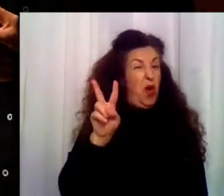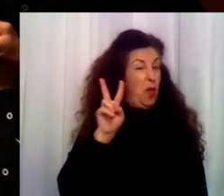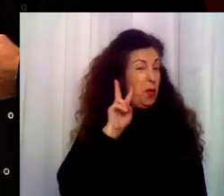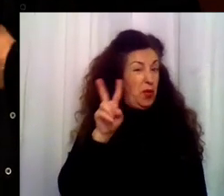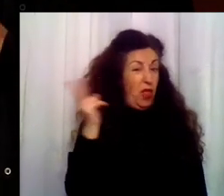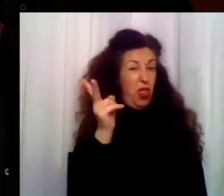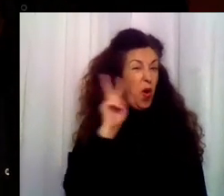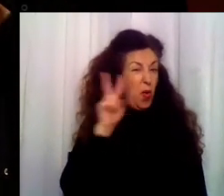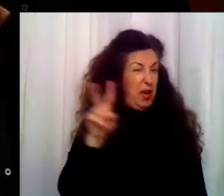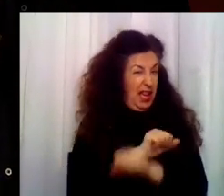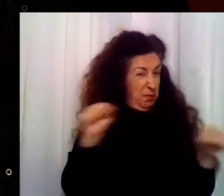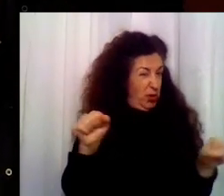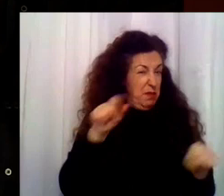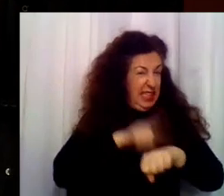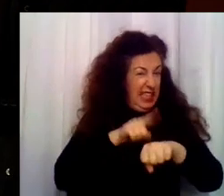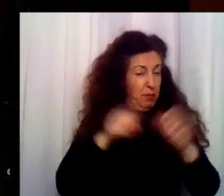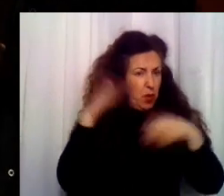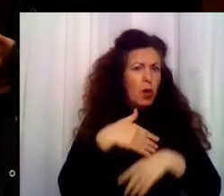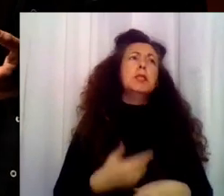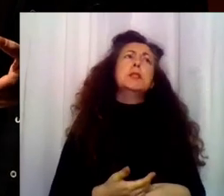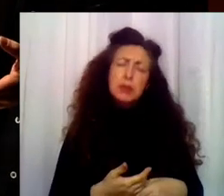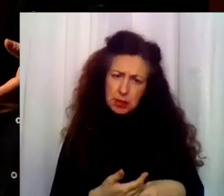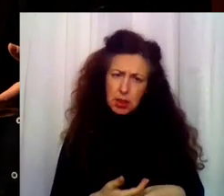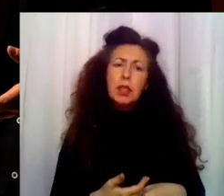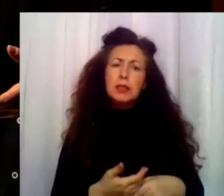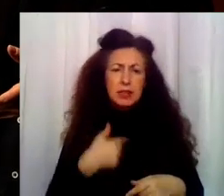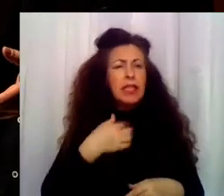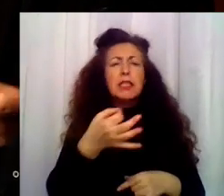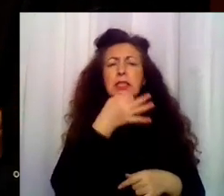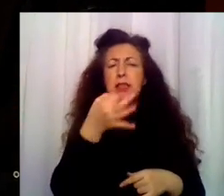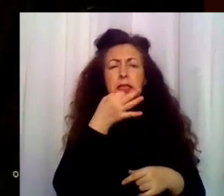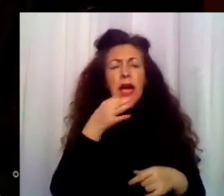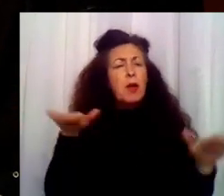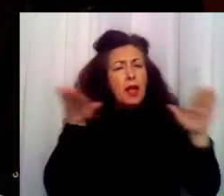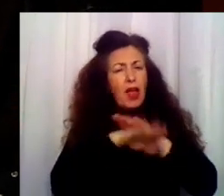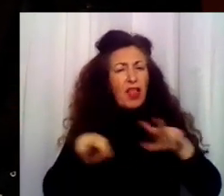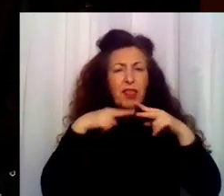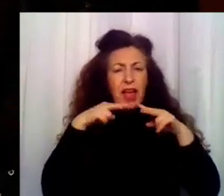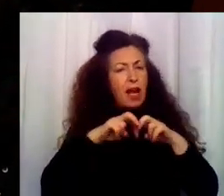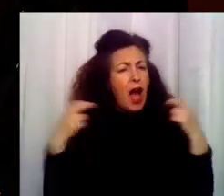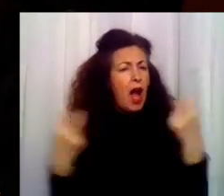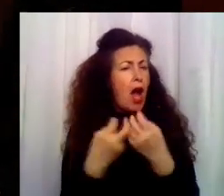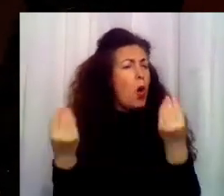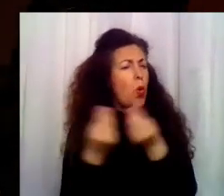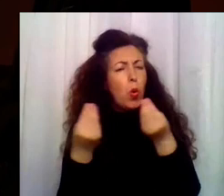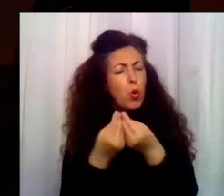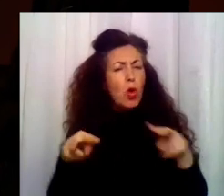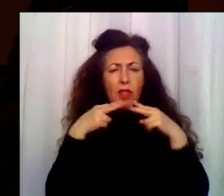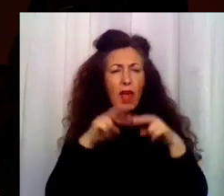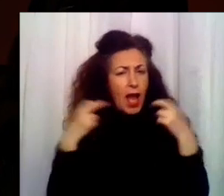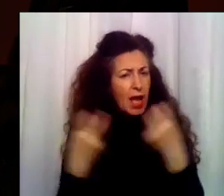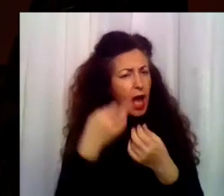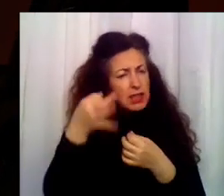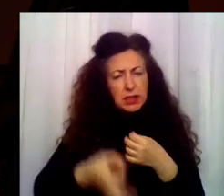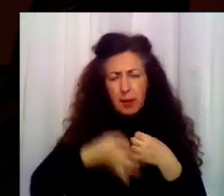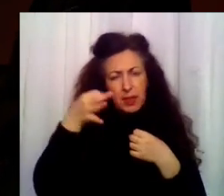entonces... ¿Entonces te han cogido para que les arregles la papeleta? ¿Y las clases? Las he dejado. ¿Qué? Pero eso no de ¿Qué has dejado, qué?